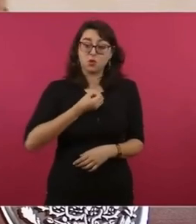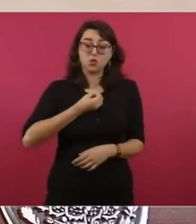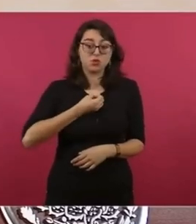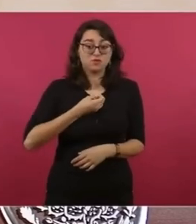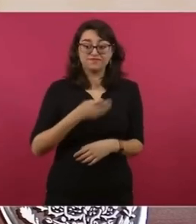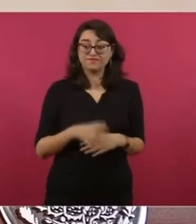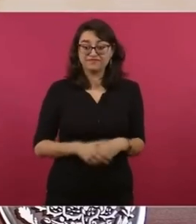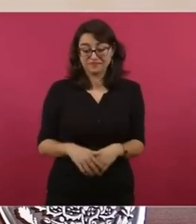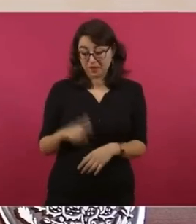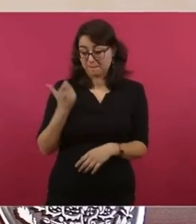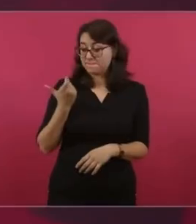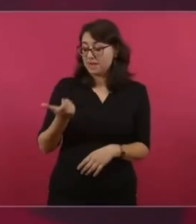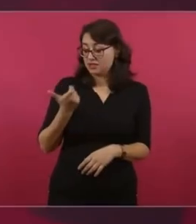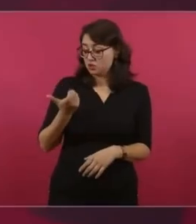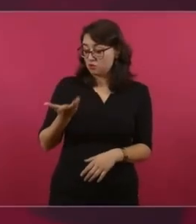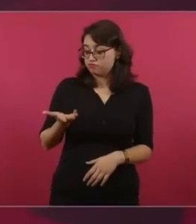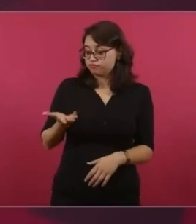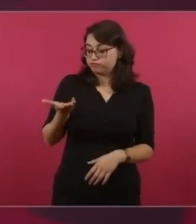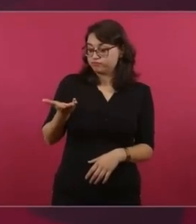relación al dólar.